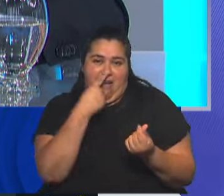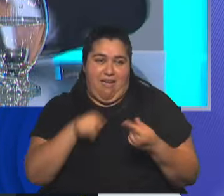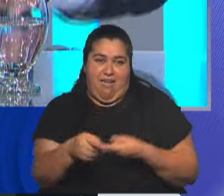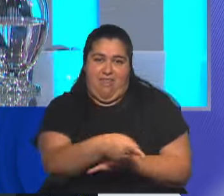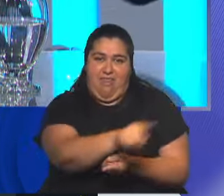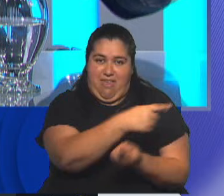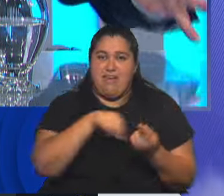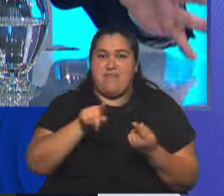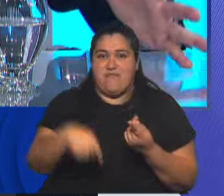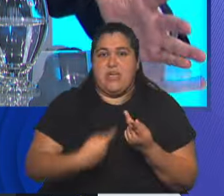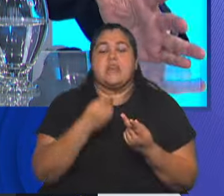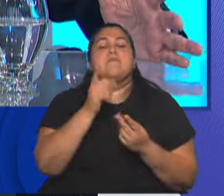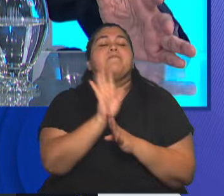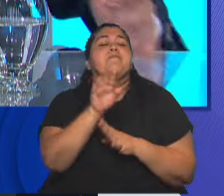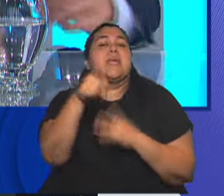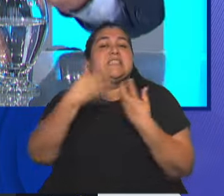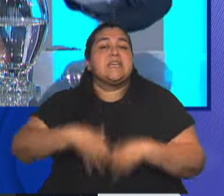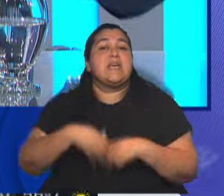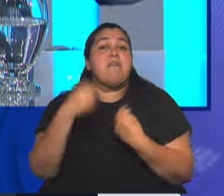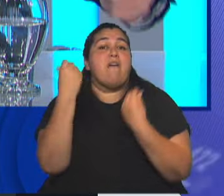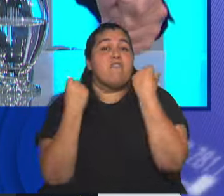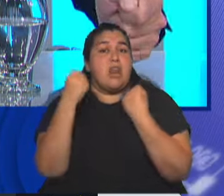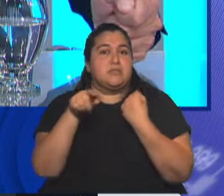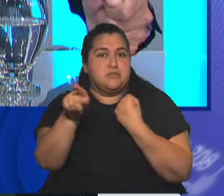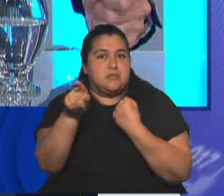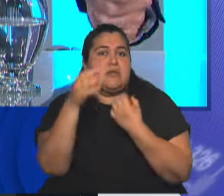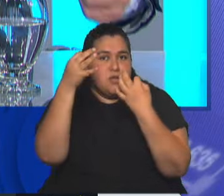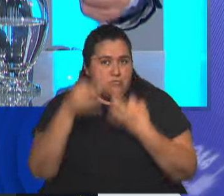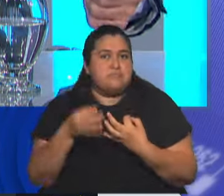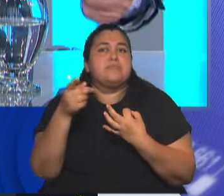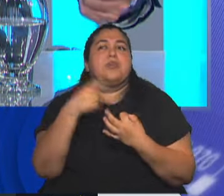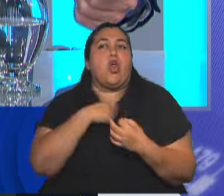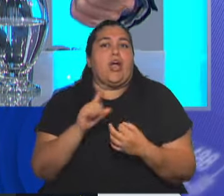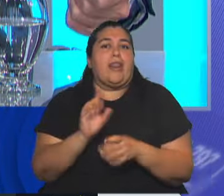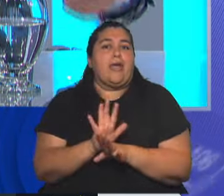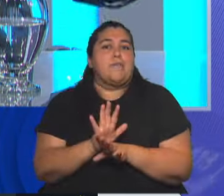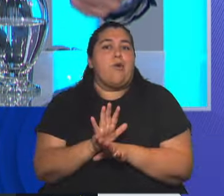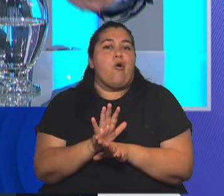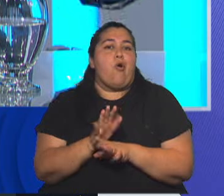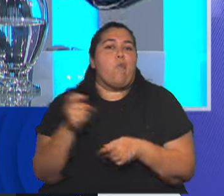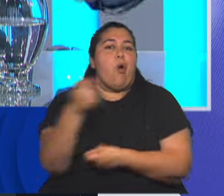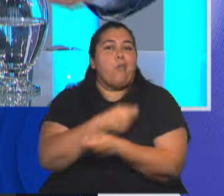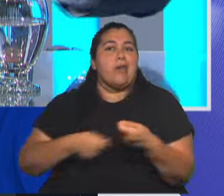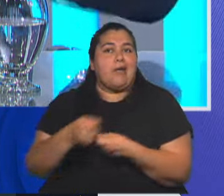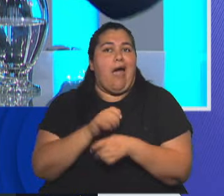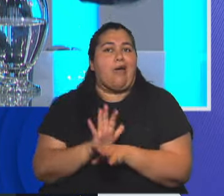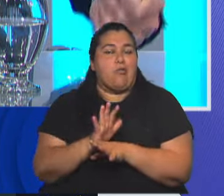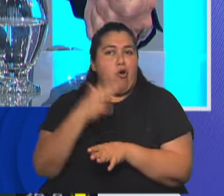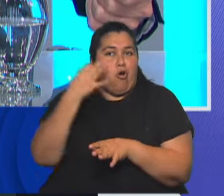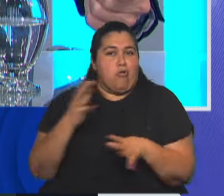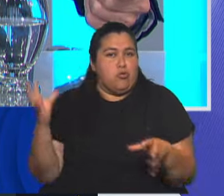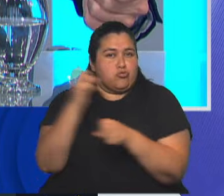encargada del control del sistema financiero en general, y de que no se introduzca al mercado legal, lícito, blanco,